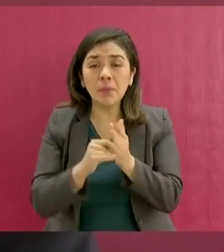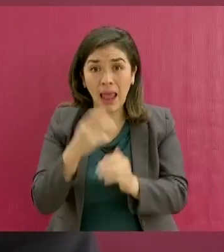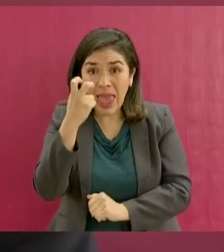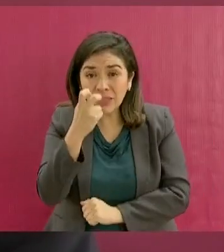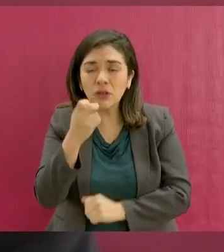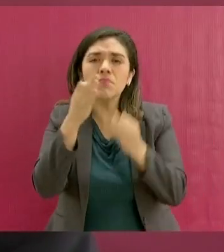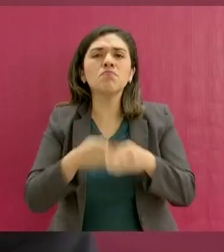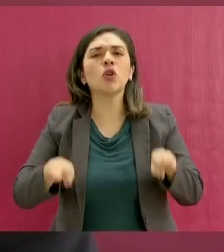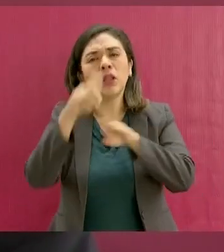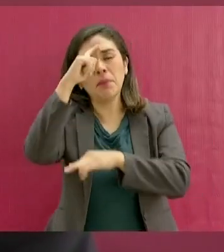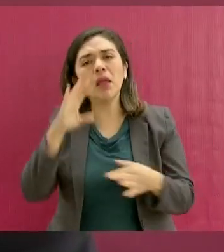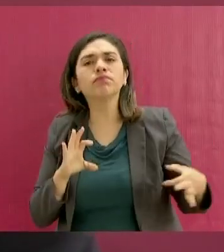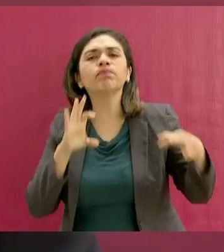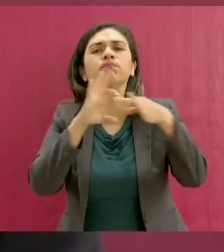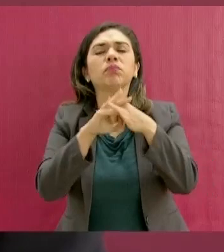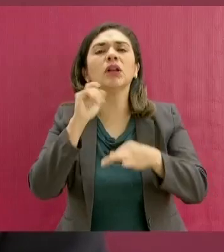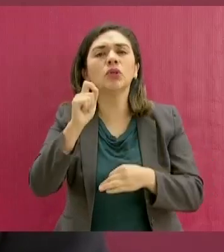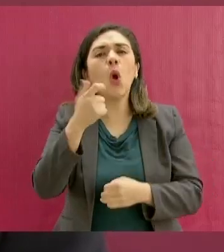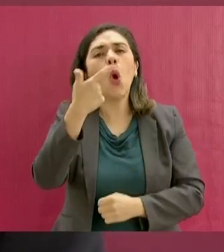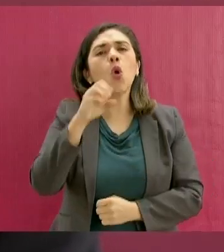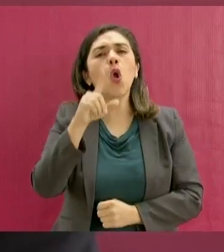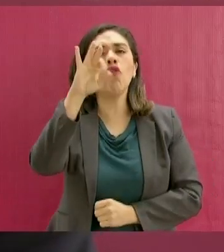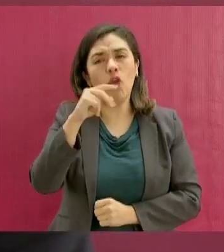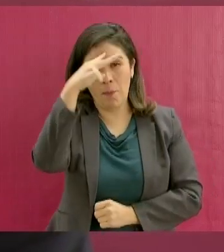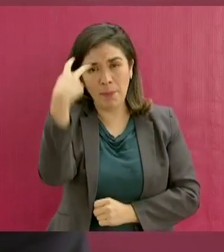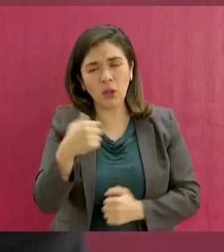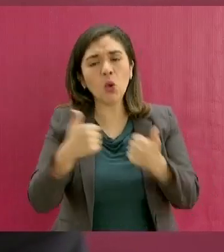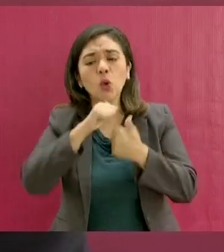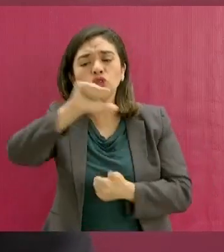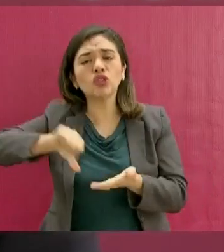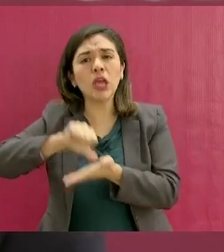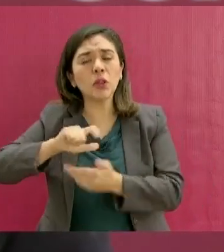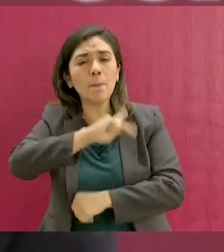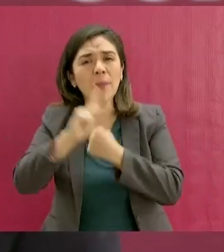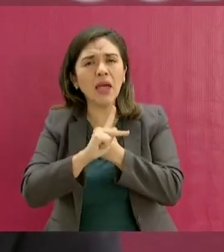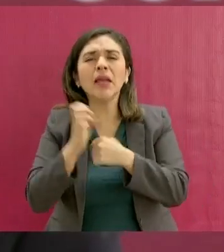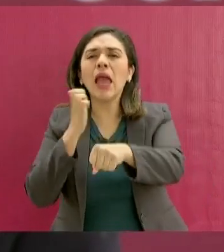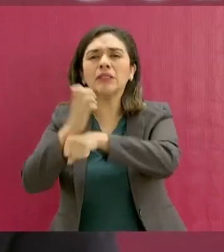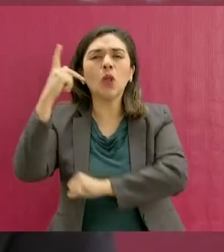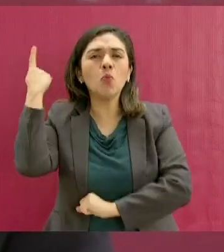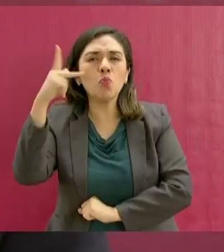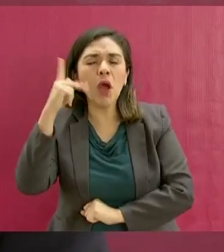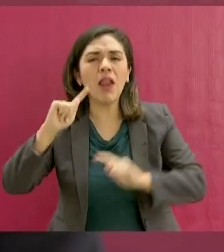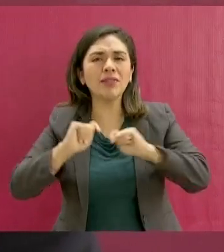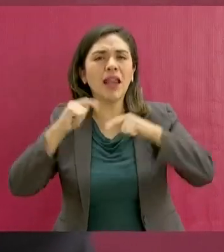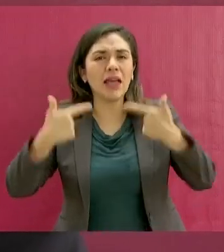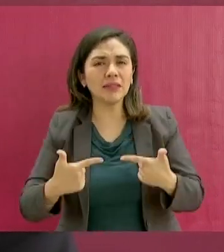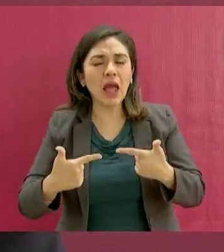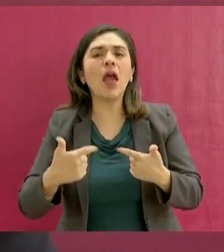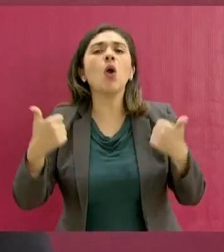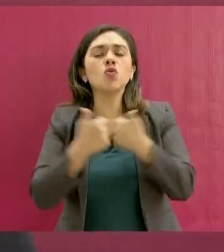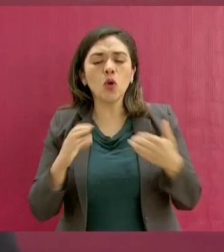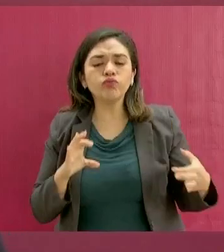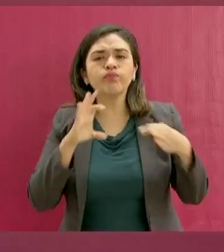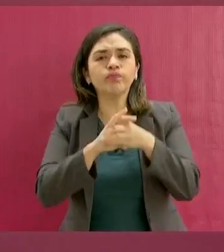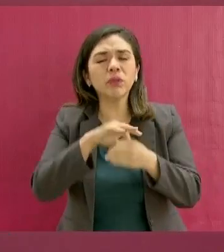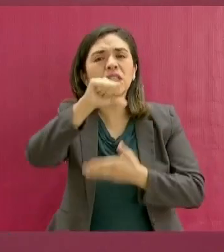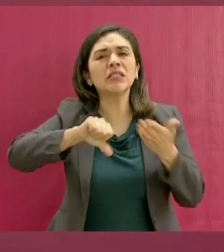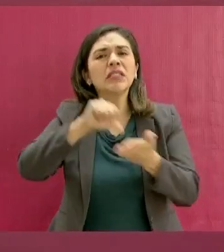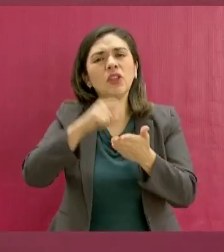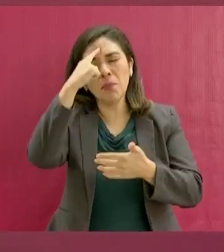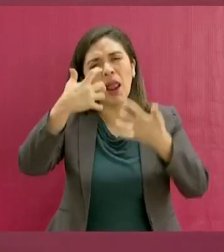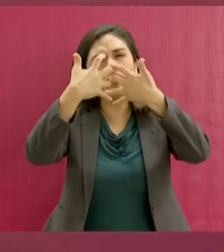conectar el Golfo de México con el centro del país, los estados de Puebla y Tlaxcala y conectar los centros